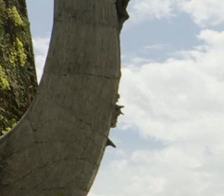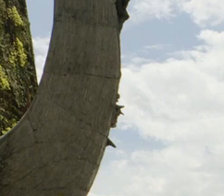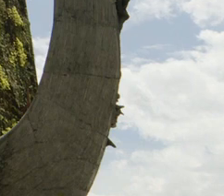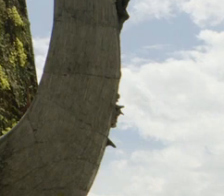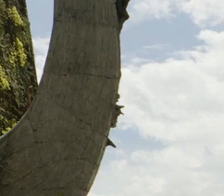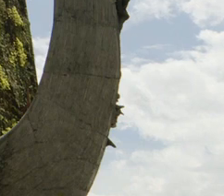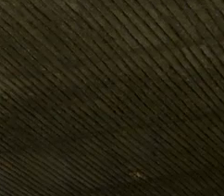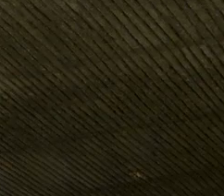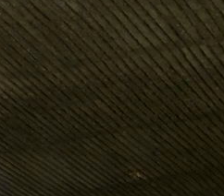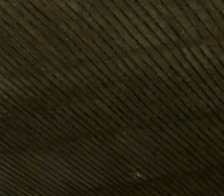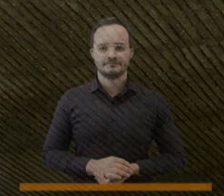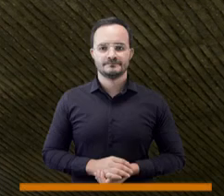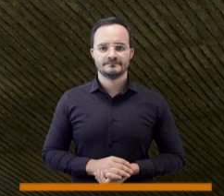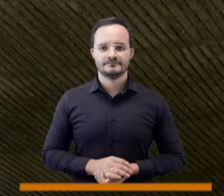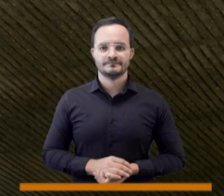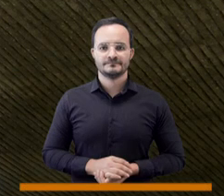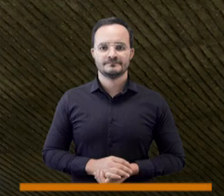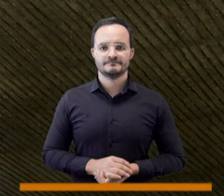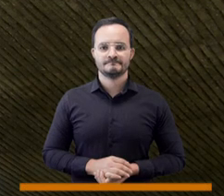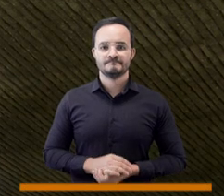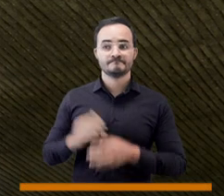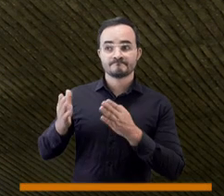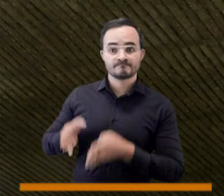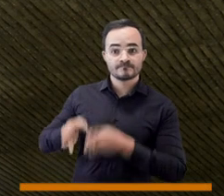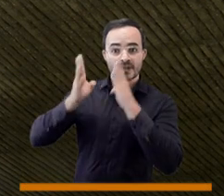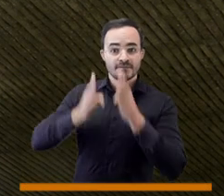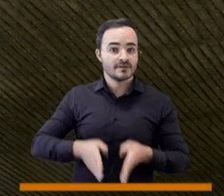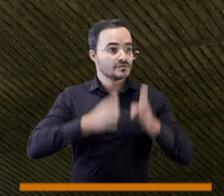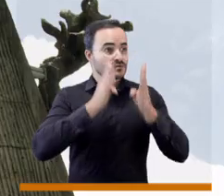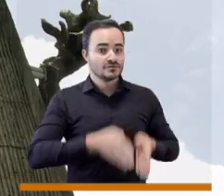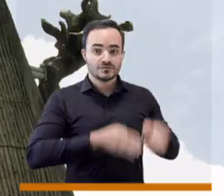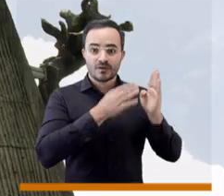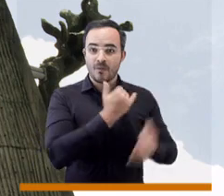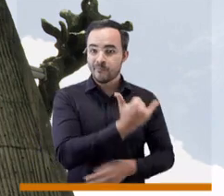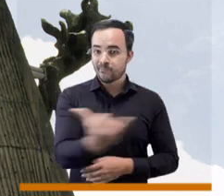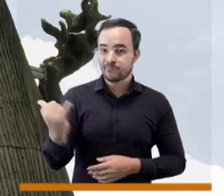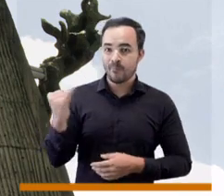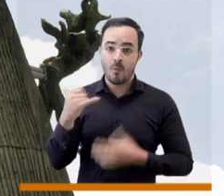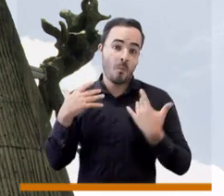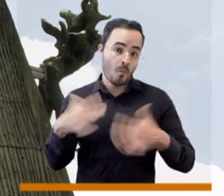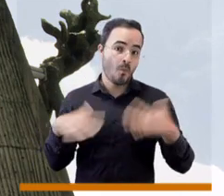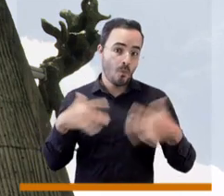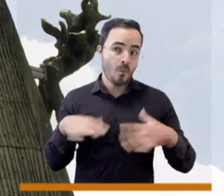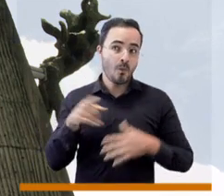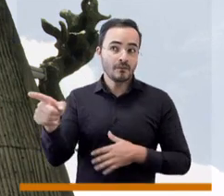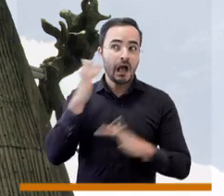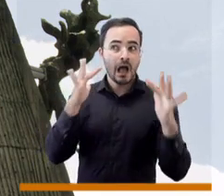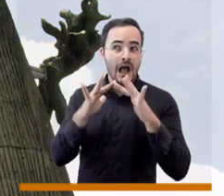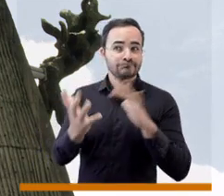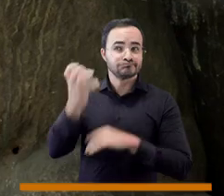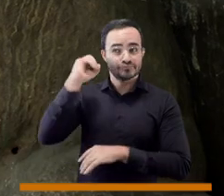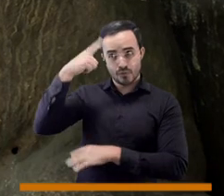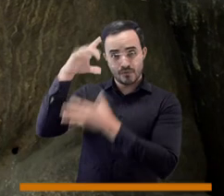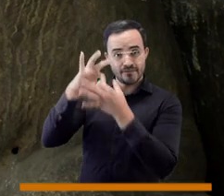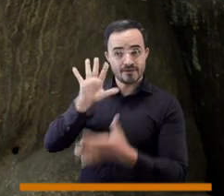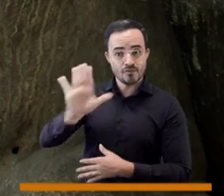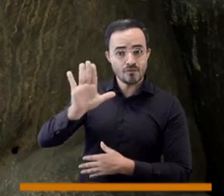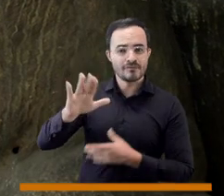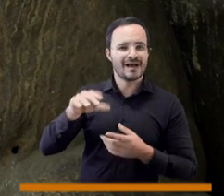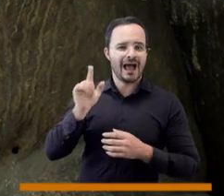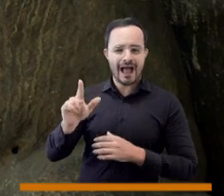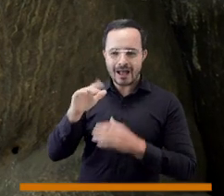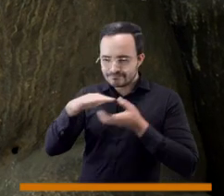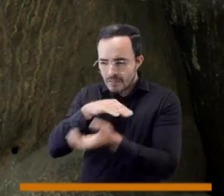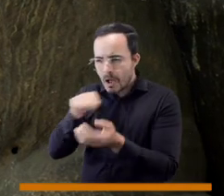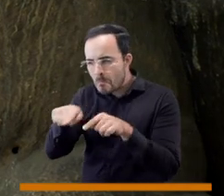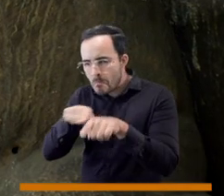Música Los edificios públicos pueden ser un excelente lugar para resguardar y exhibir obras de arte de